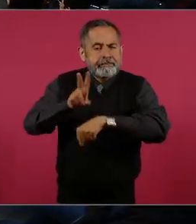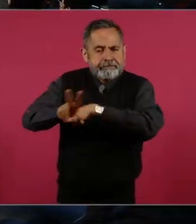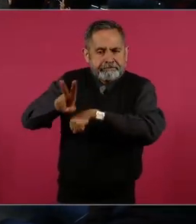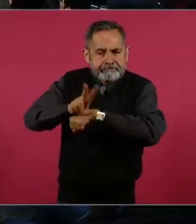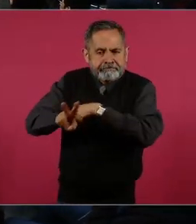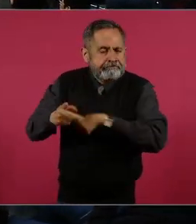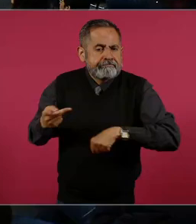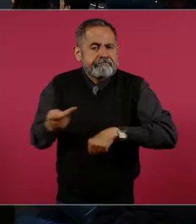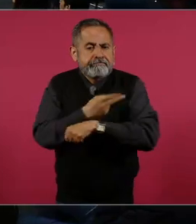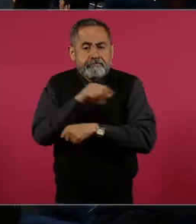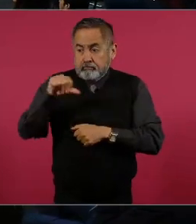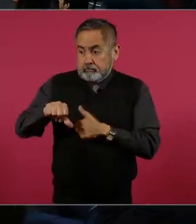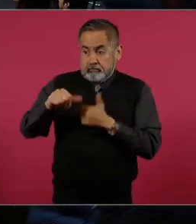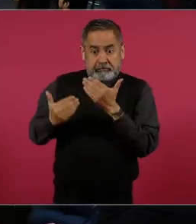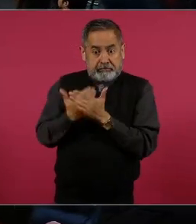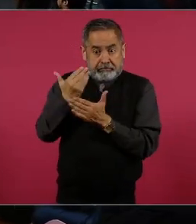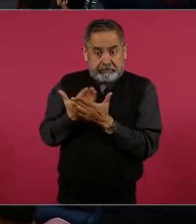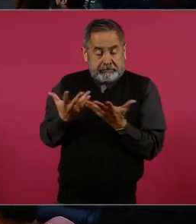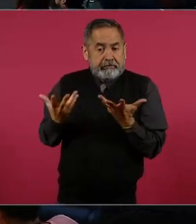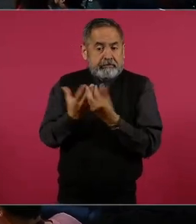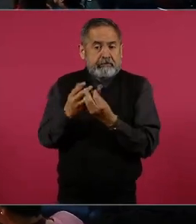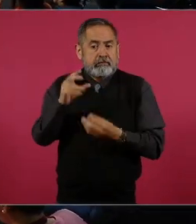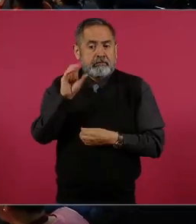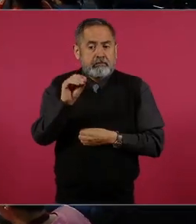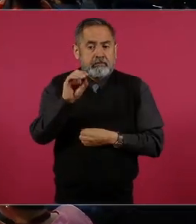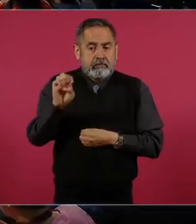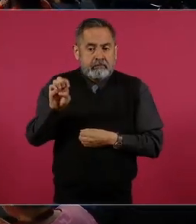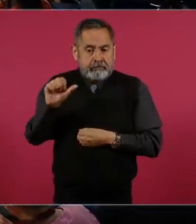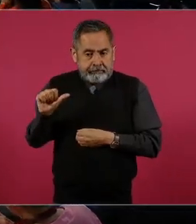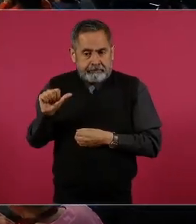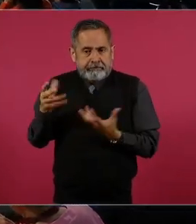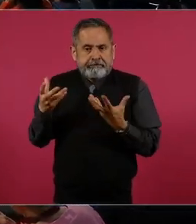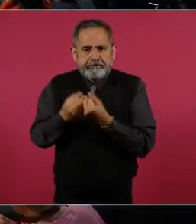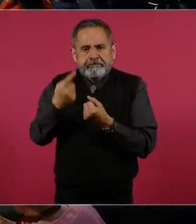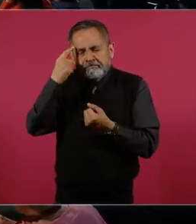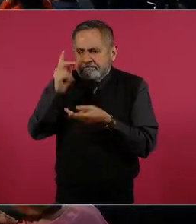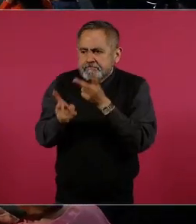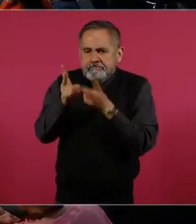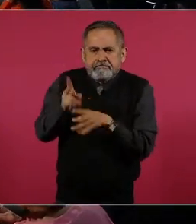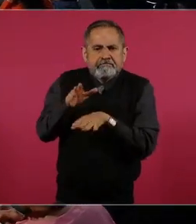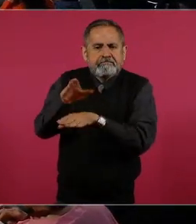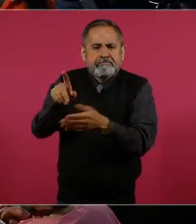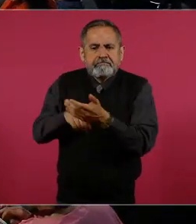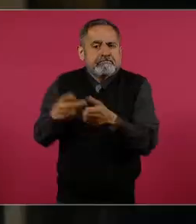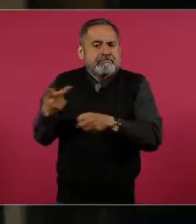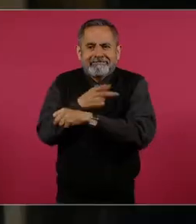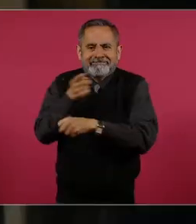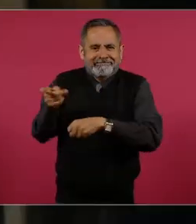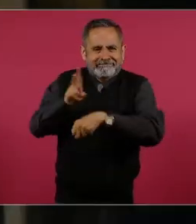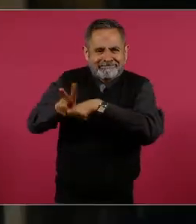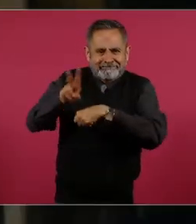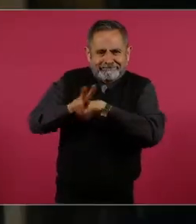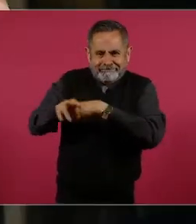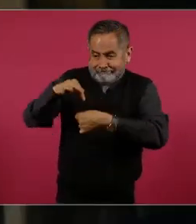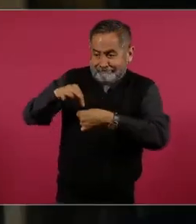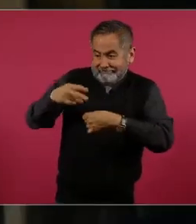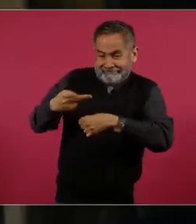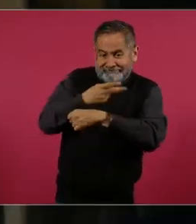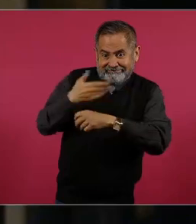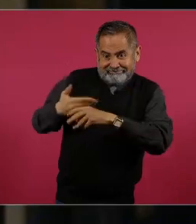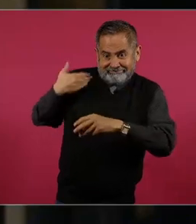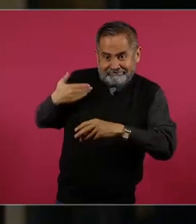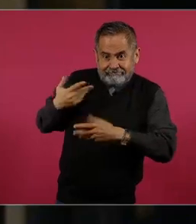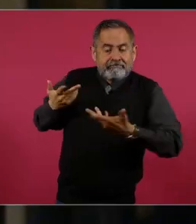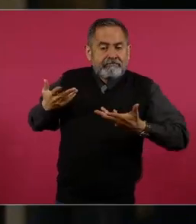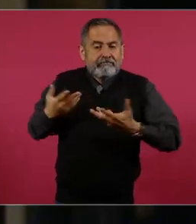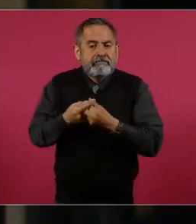porque esta mañana se reúne la OEA para abordar la situación postelectoral que se vive en el país. En paralelo,